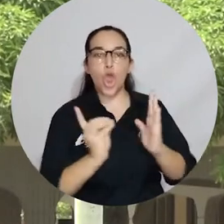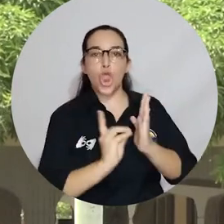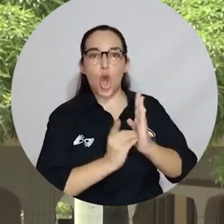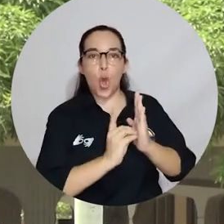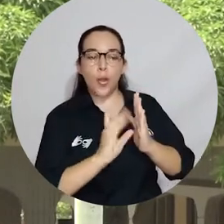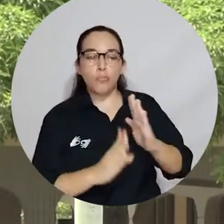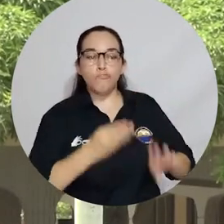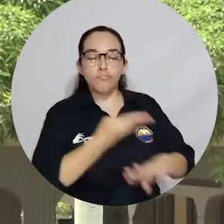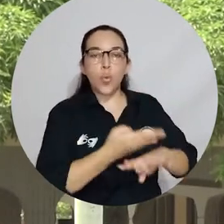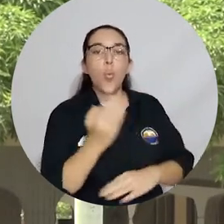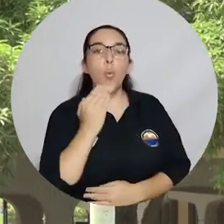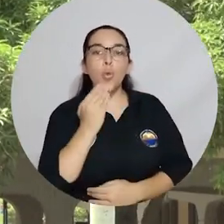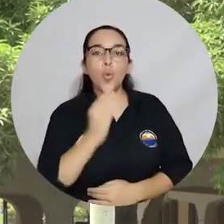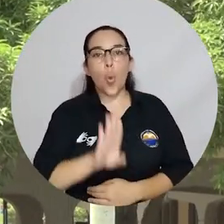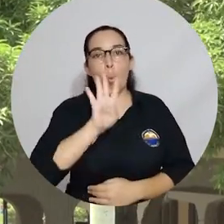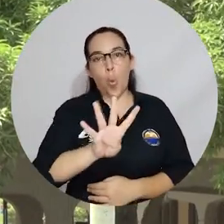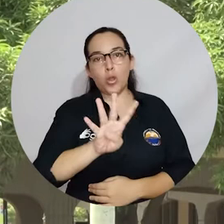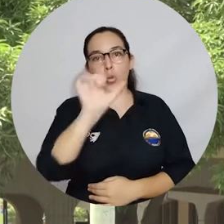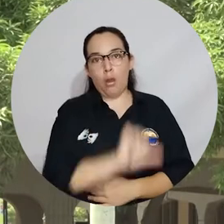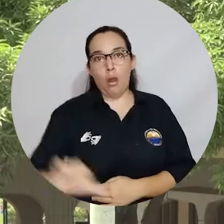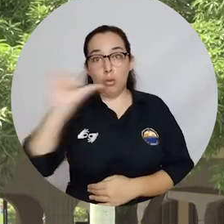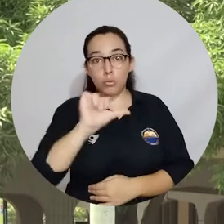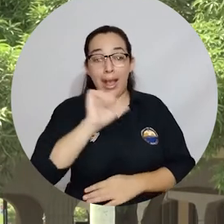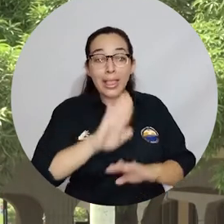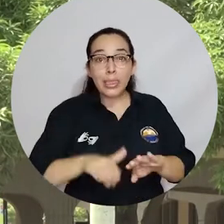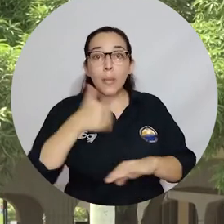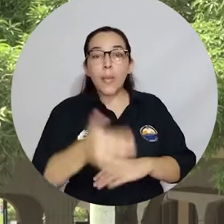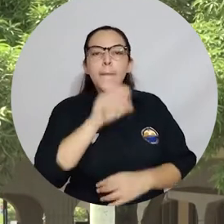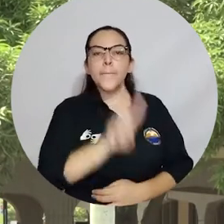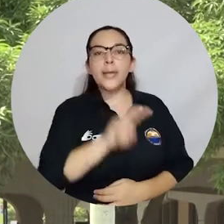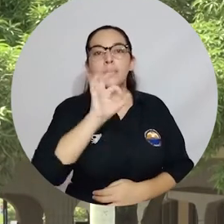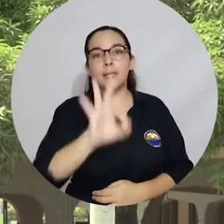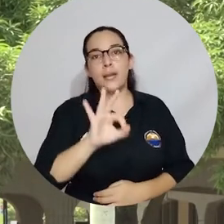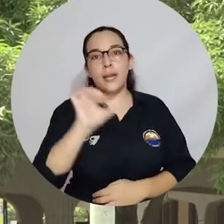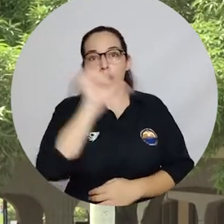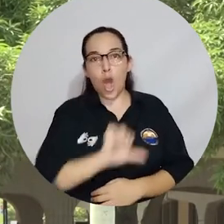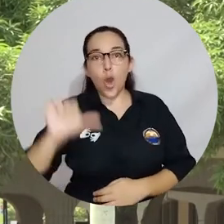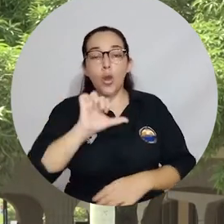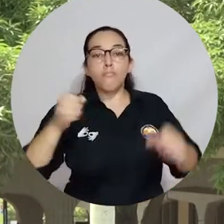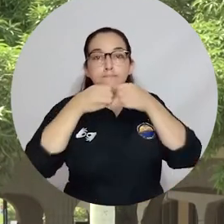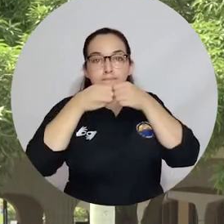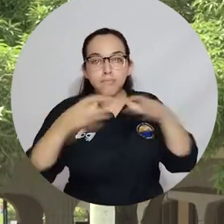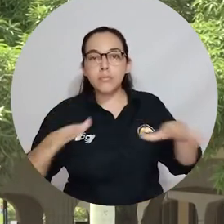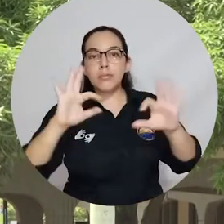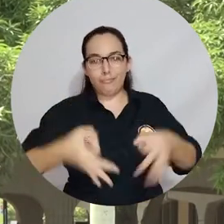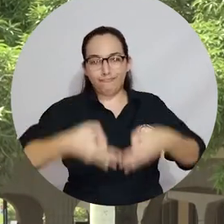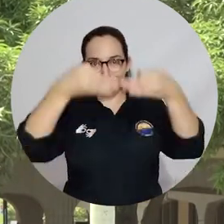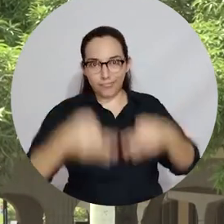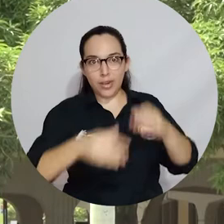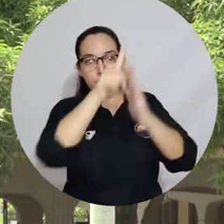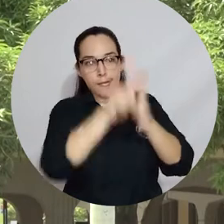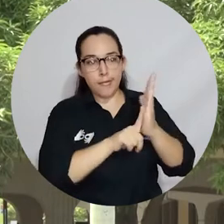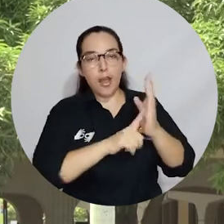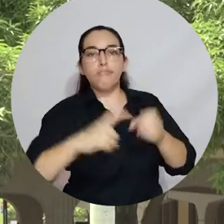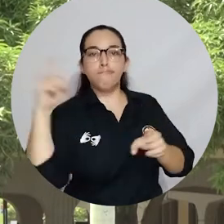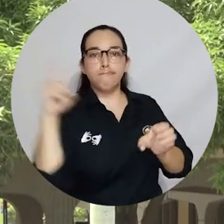el día 4 de agosto. Y posterior a esto, el día 23 de agosto, se publica la lista definitiva de admitidos en los programas de